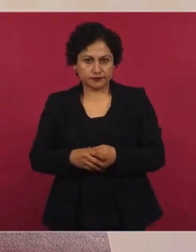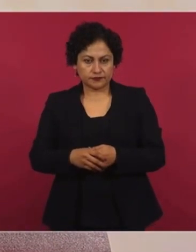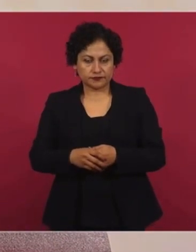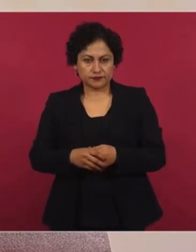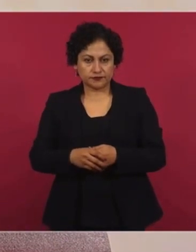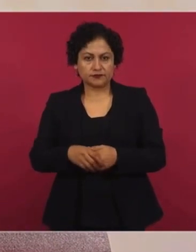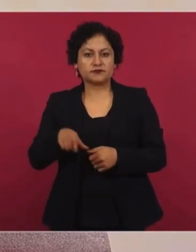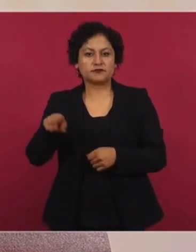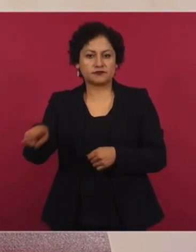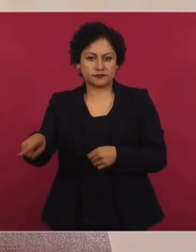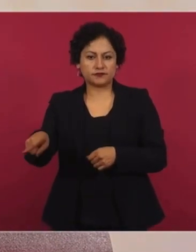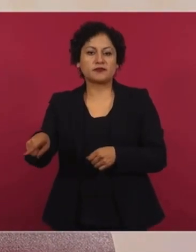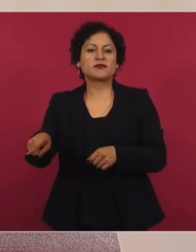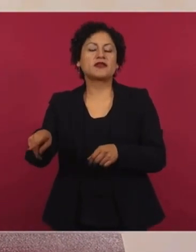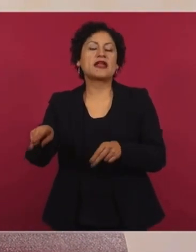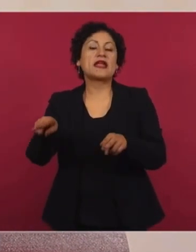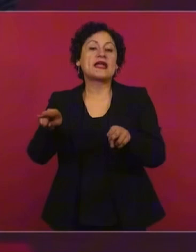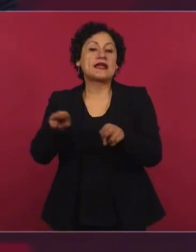Mariano Azuela,